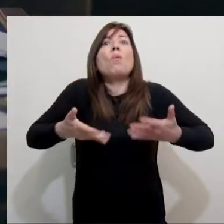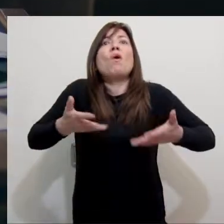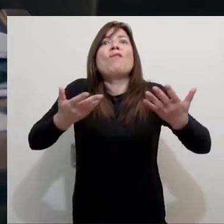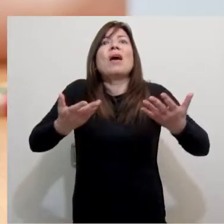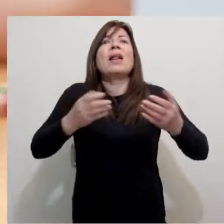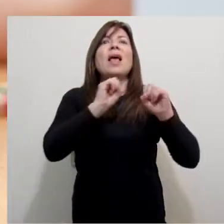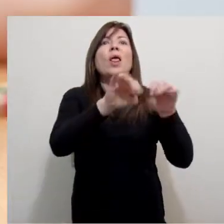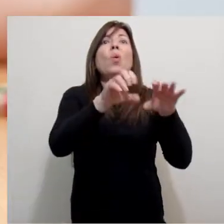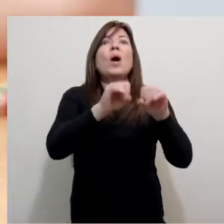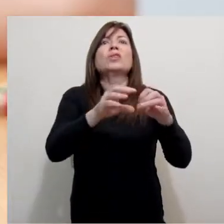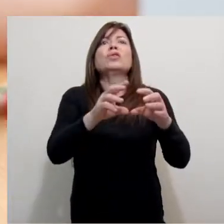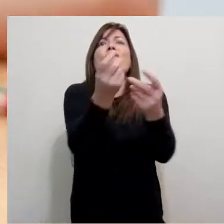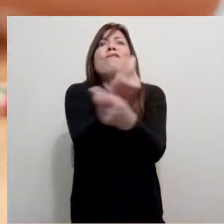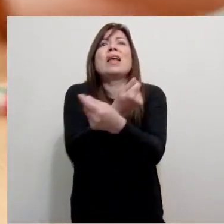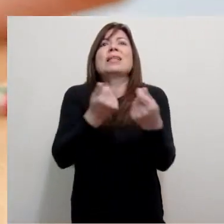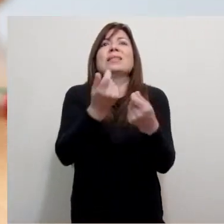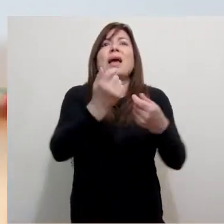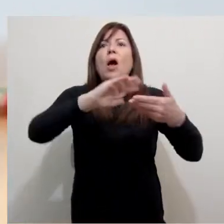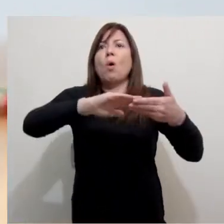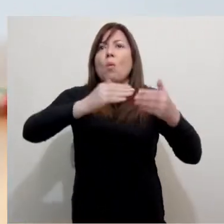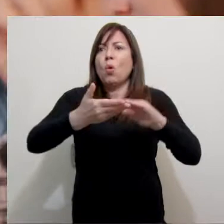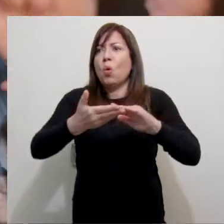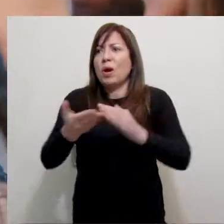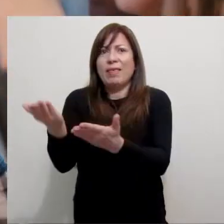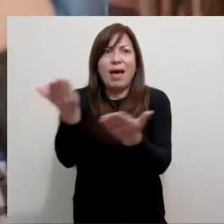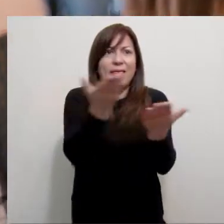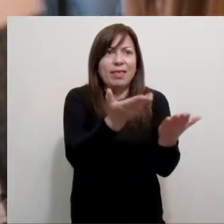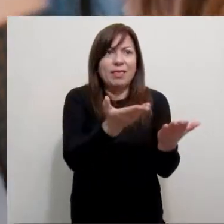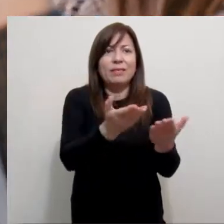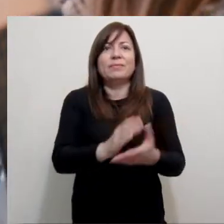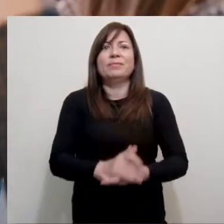en promover la educación financiera en la comunidad.